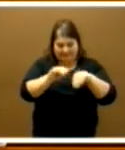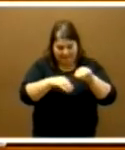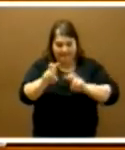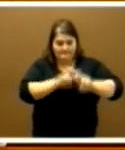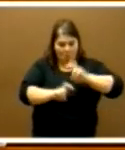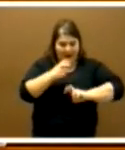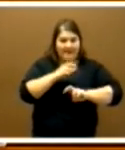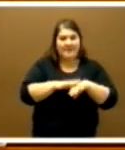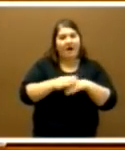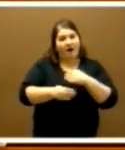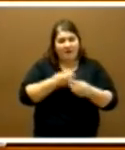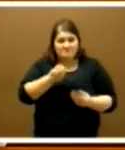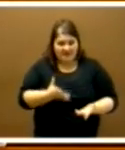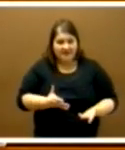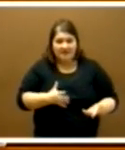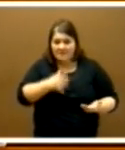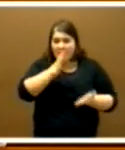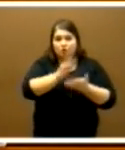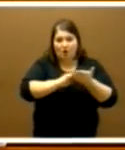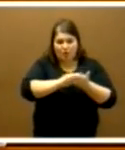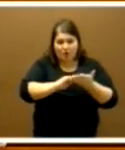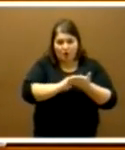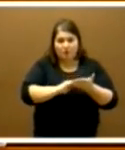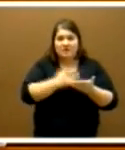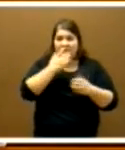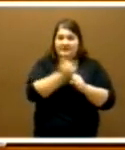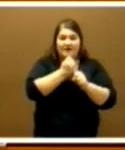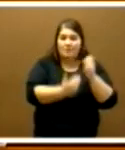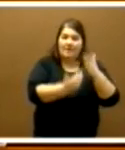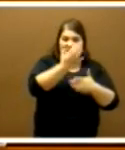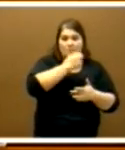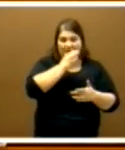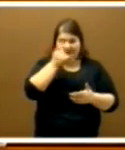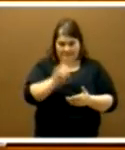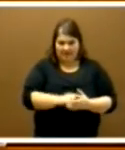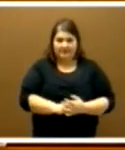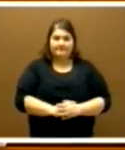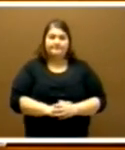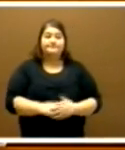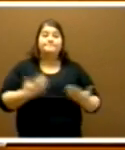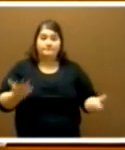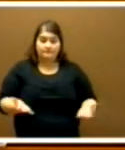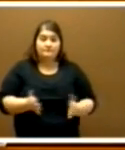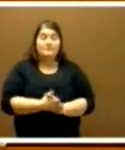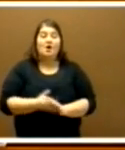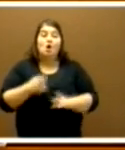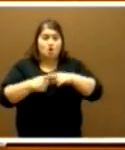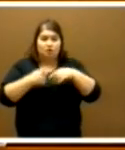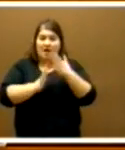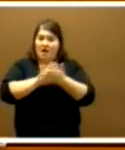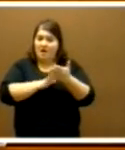que den una solución a quienes trabajamos mañana y tarde. En fin, son muchas cosas las que se han hablado.